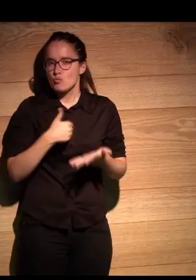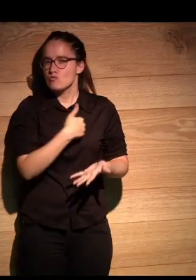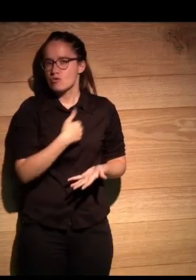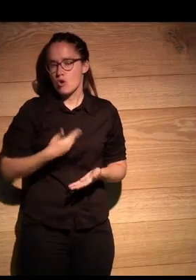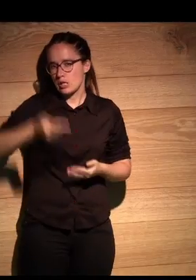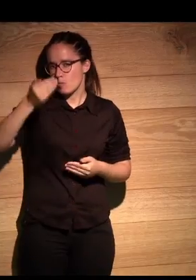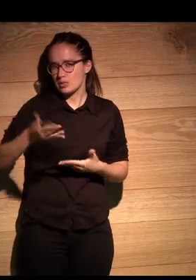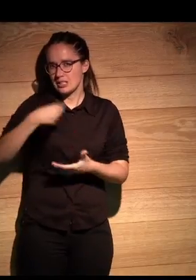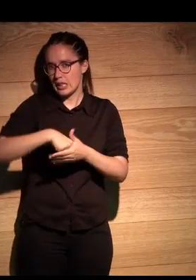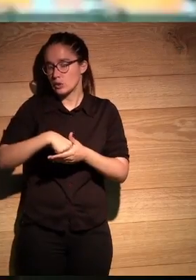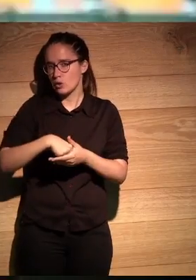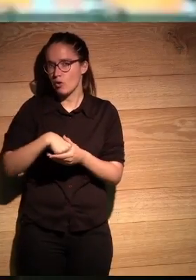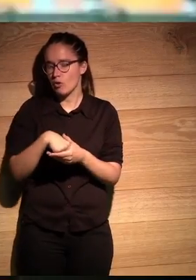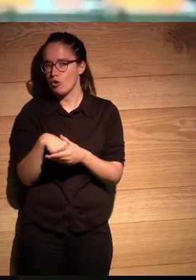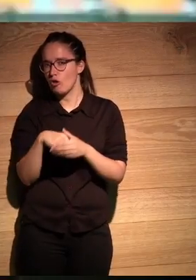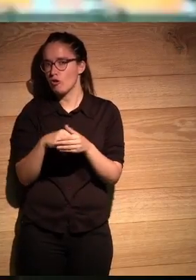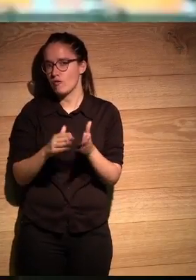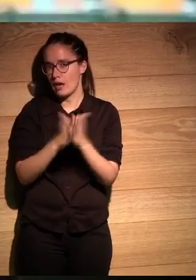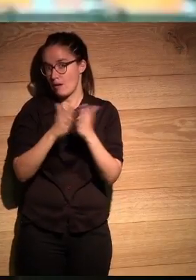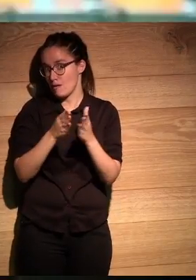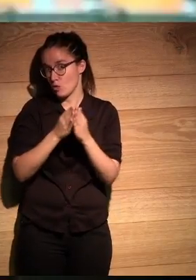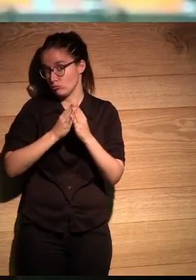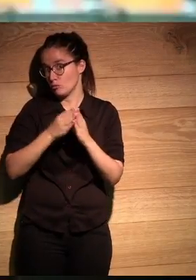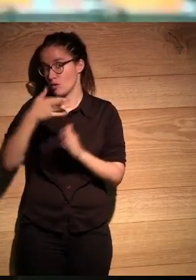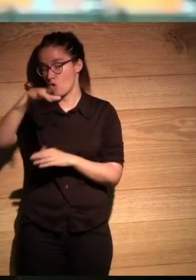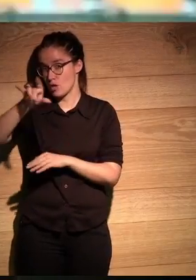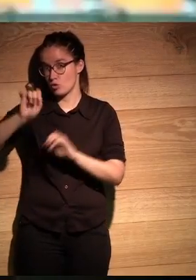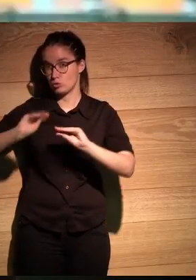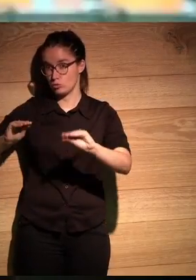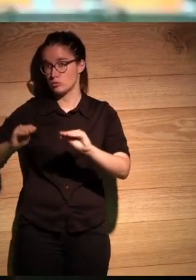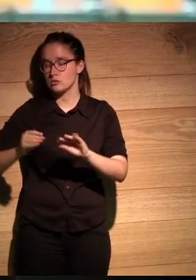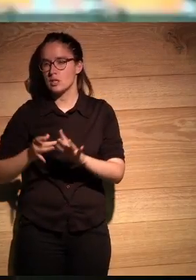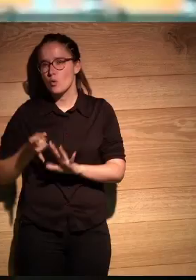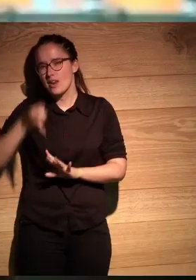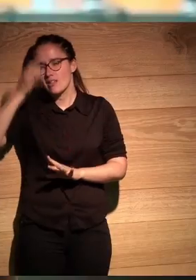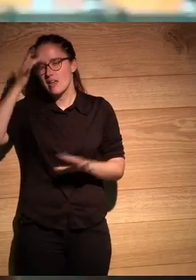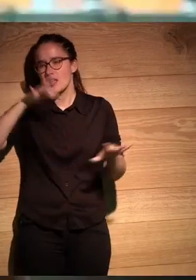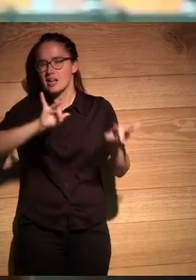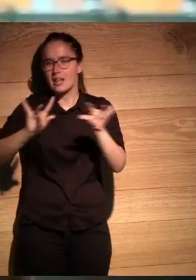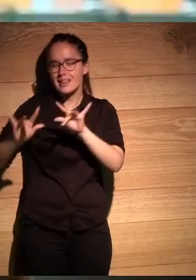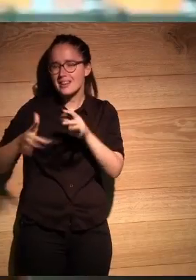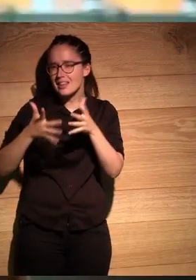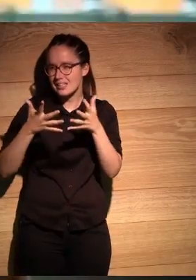fundamental en la obra de Bolaño tiene una idea del desierto